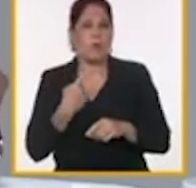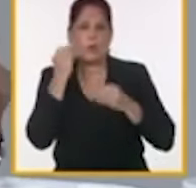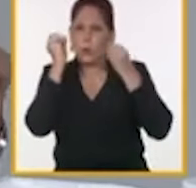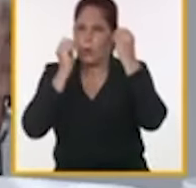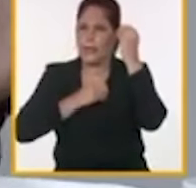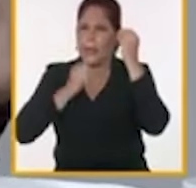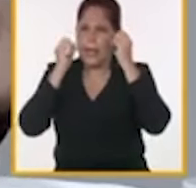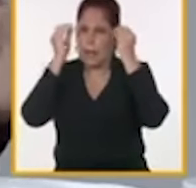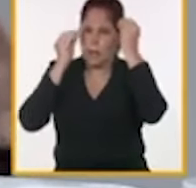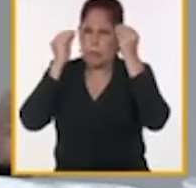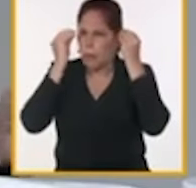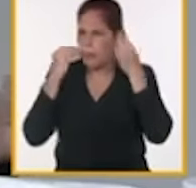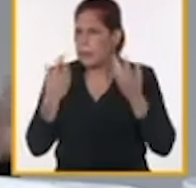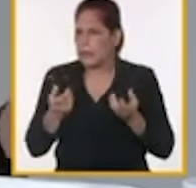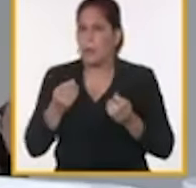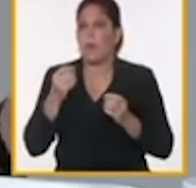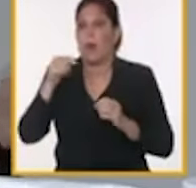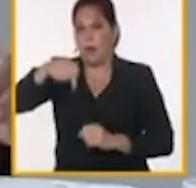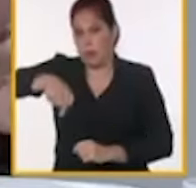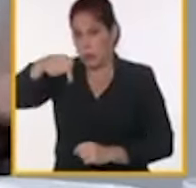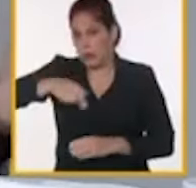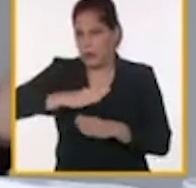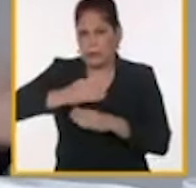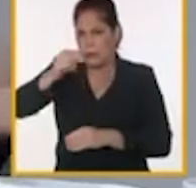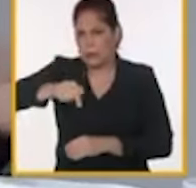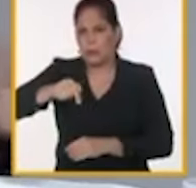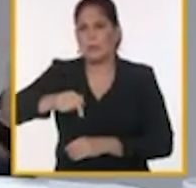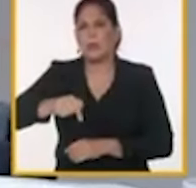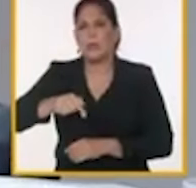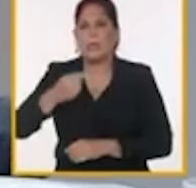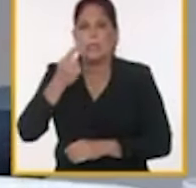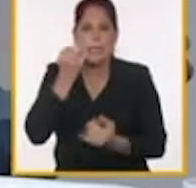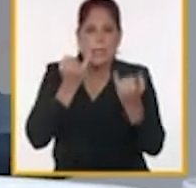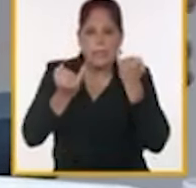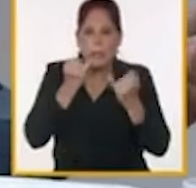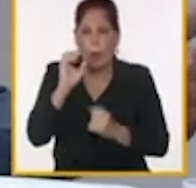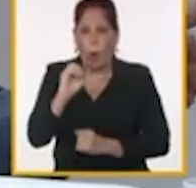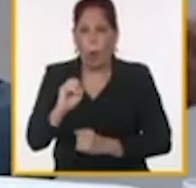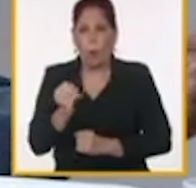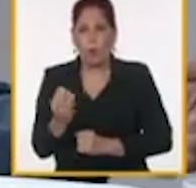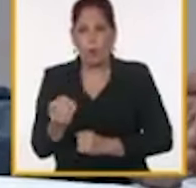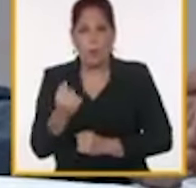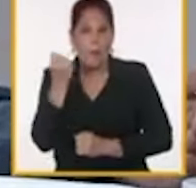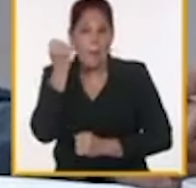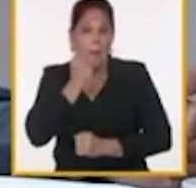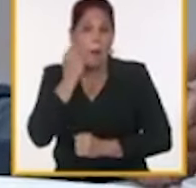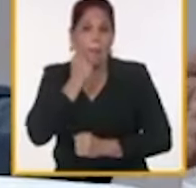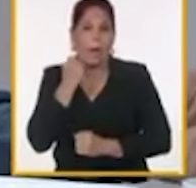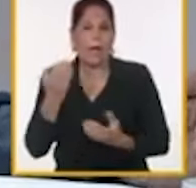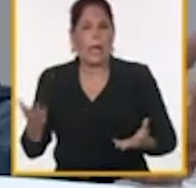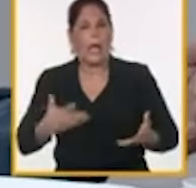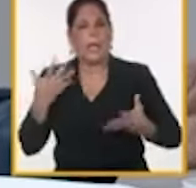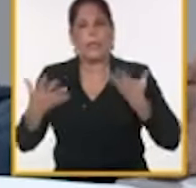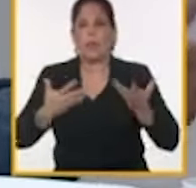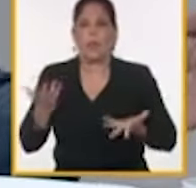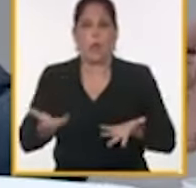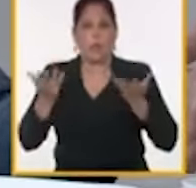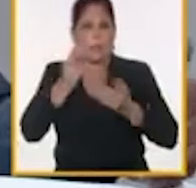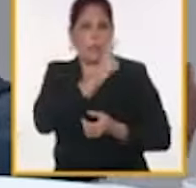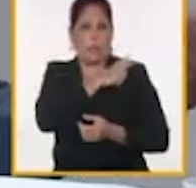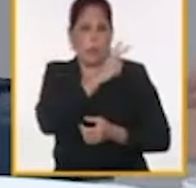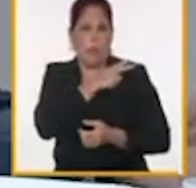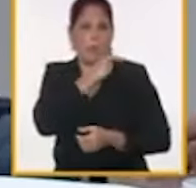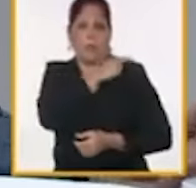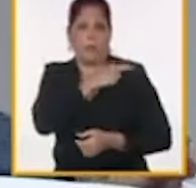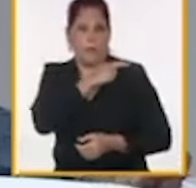actualización, identificar las oportunidades que tengamos para poder ampliar la estimulación a cuadros, trabajadores,